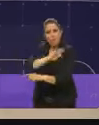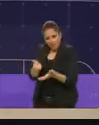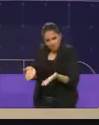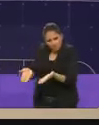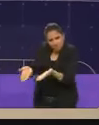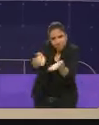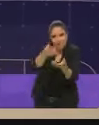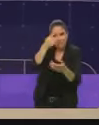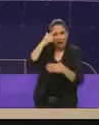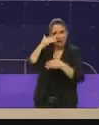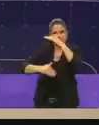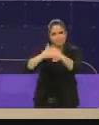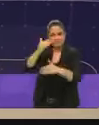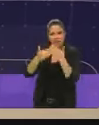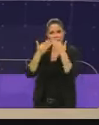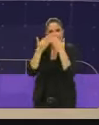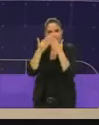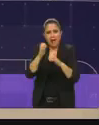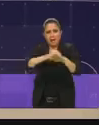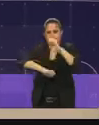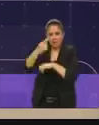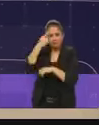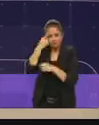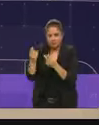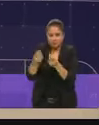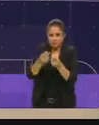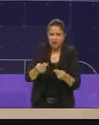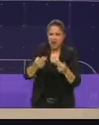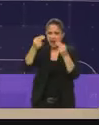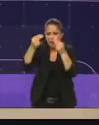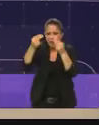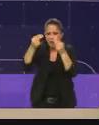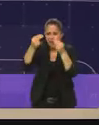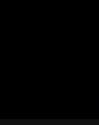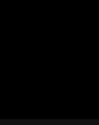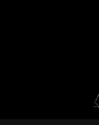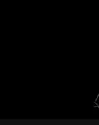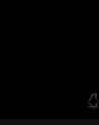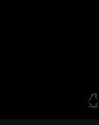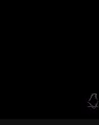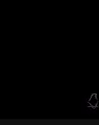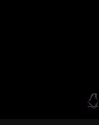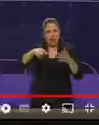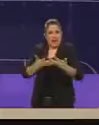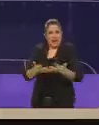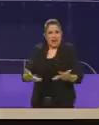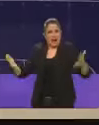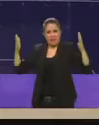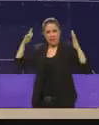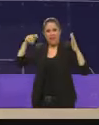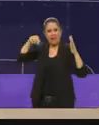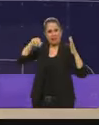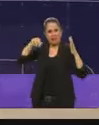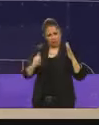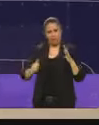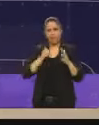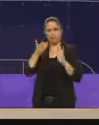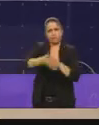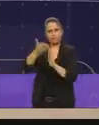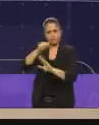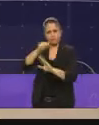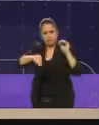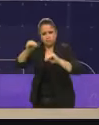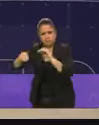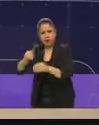desarrollarlas a profundidad el aeropuerto se tiene que de esta ciudad el